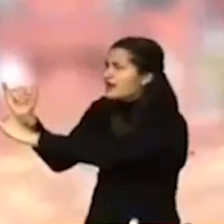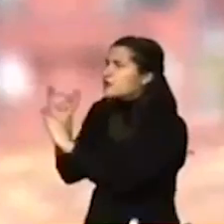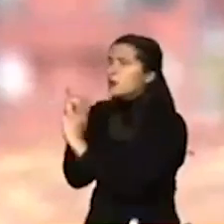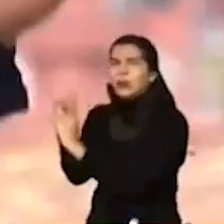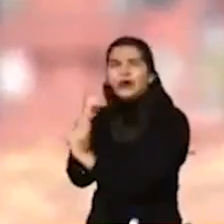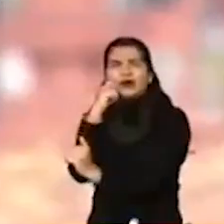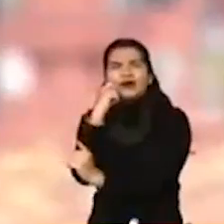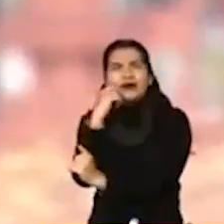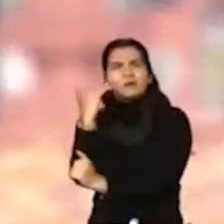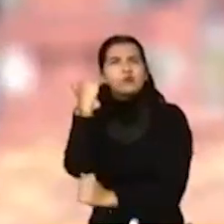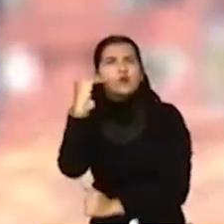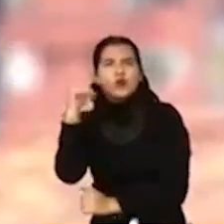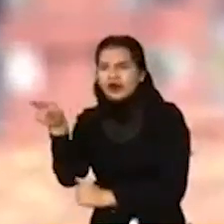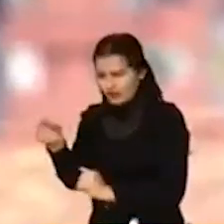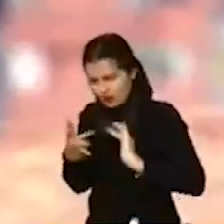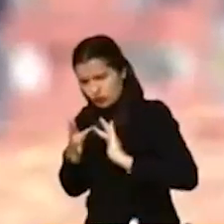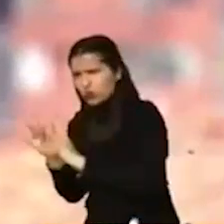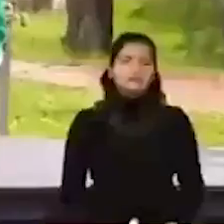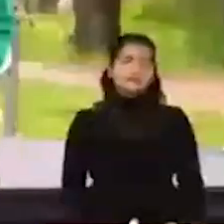dolor que ha sentido su merced.